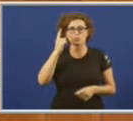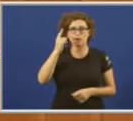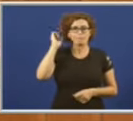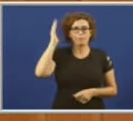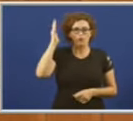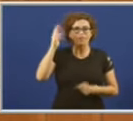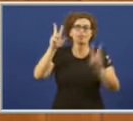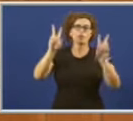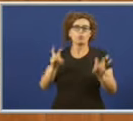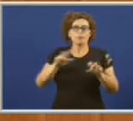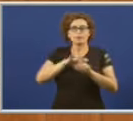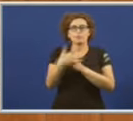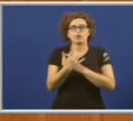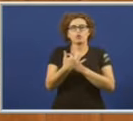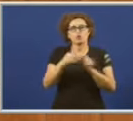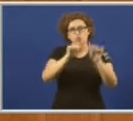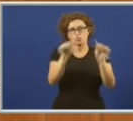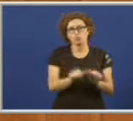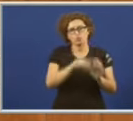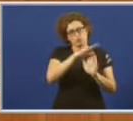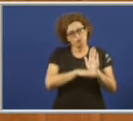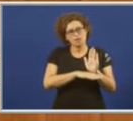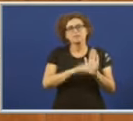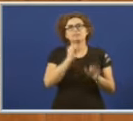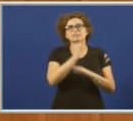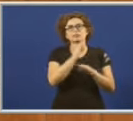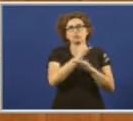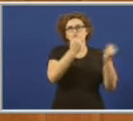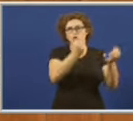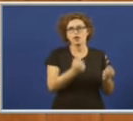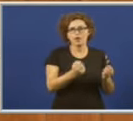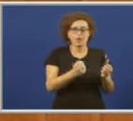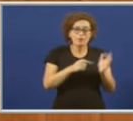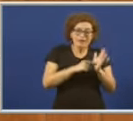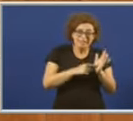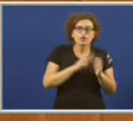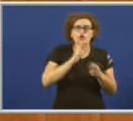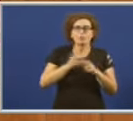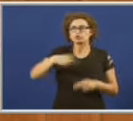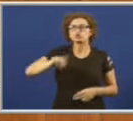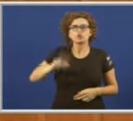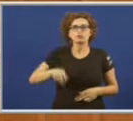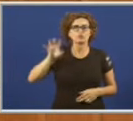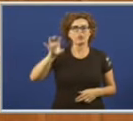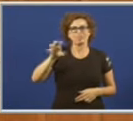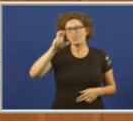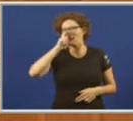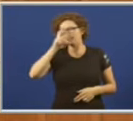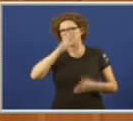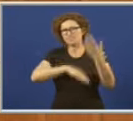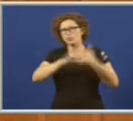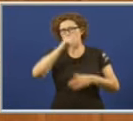para abordar un novo marco institucional partindo do que somos unha nación deixando atrás arcaicas